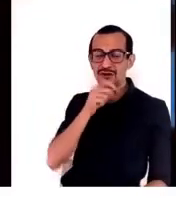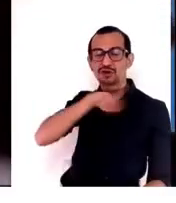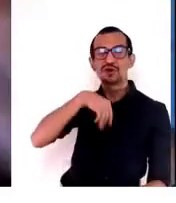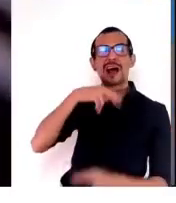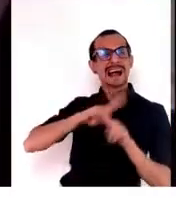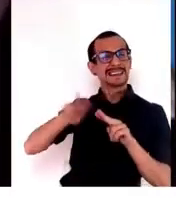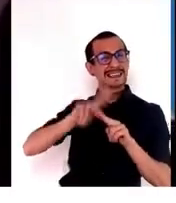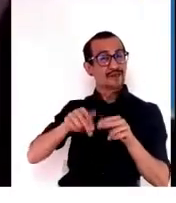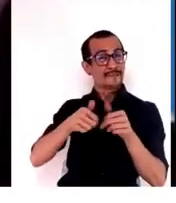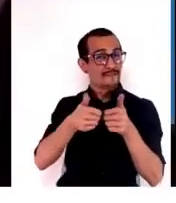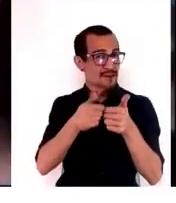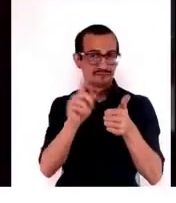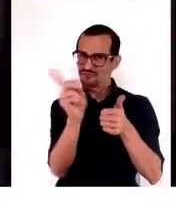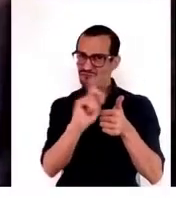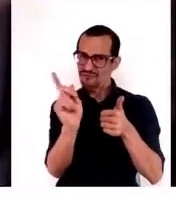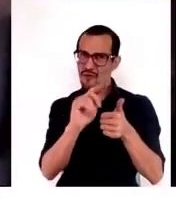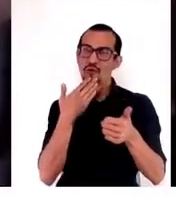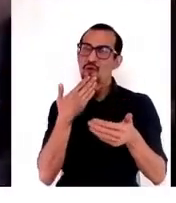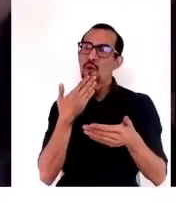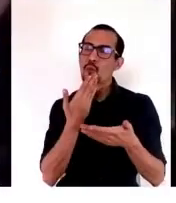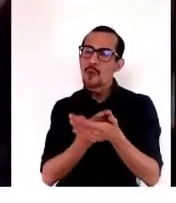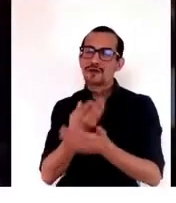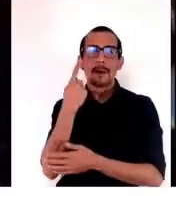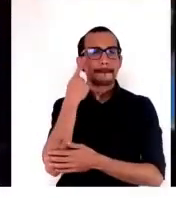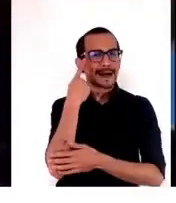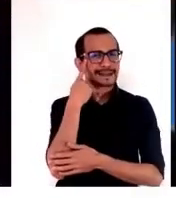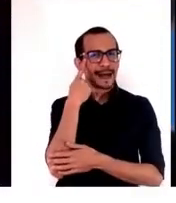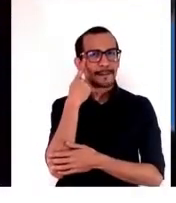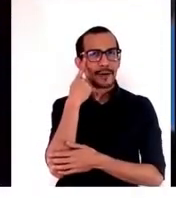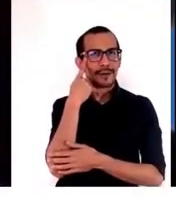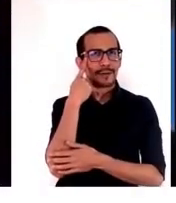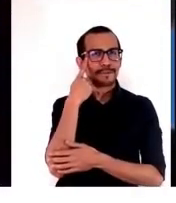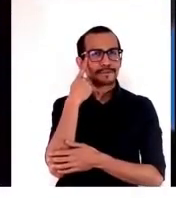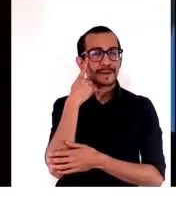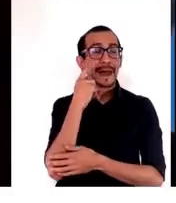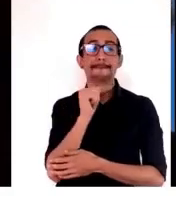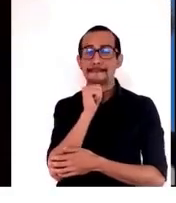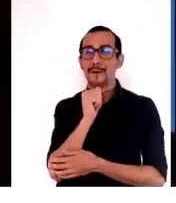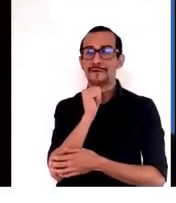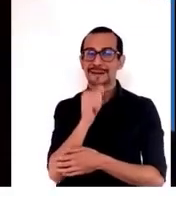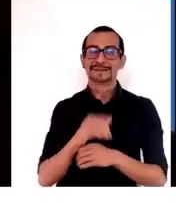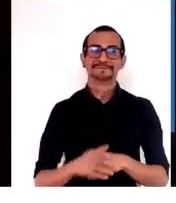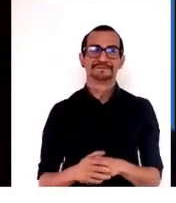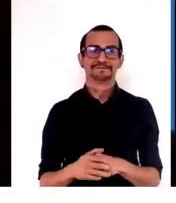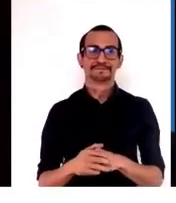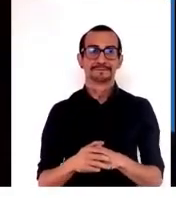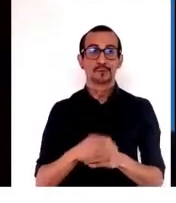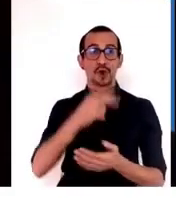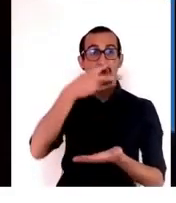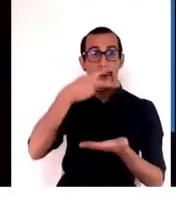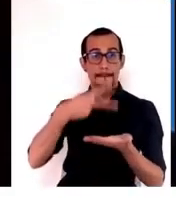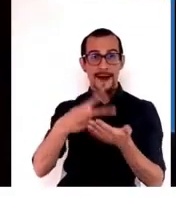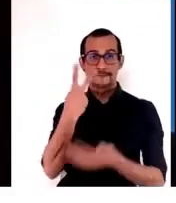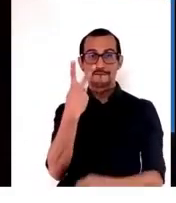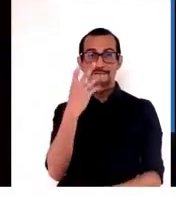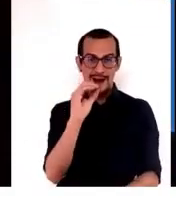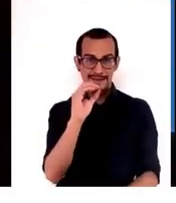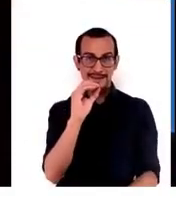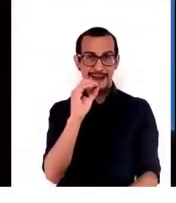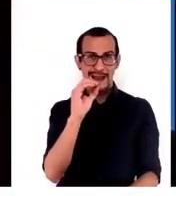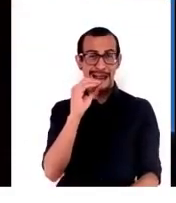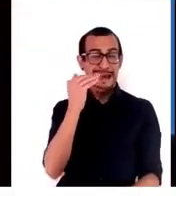bien cuando pensamos en pobreza. En 2020, tenemos